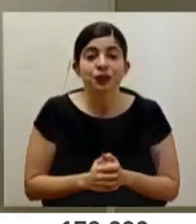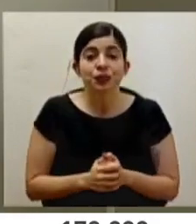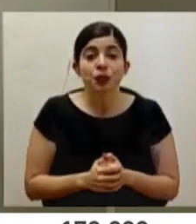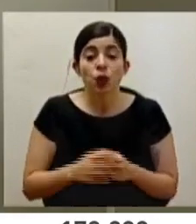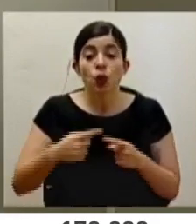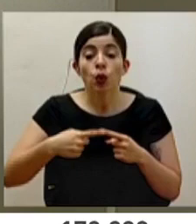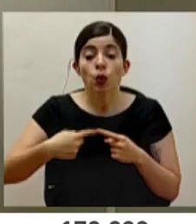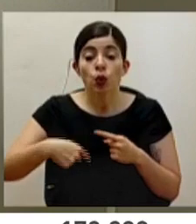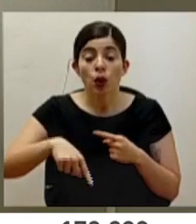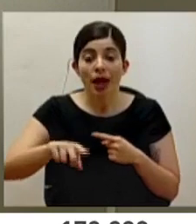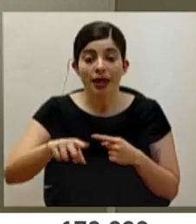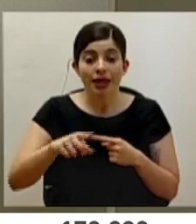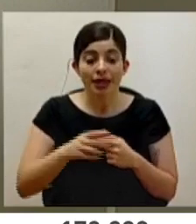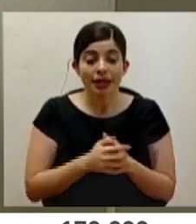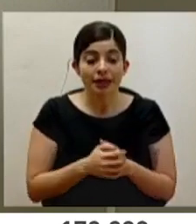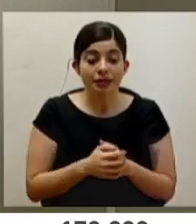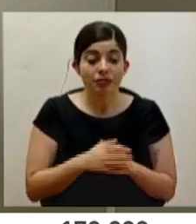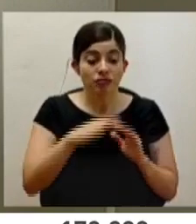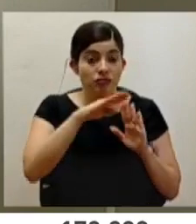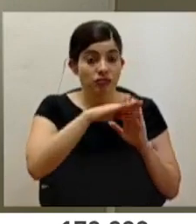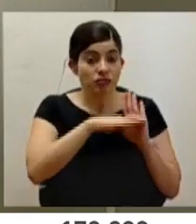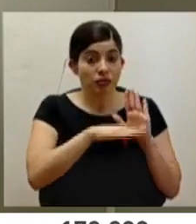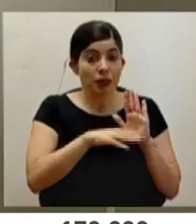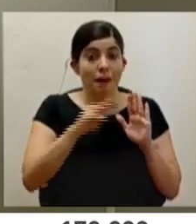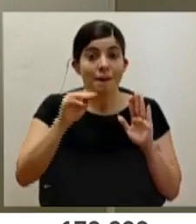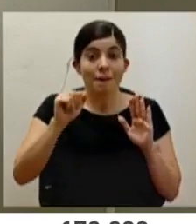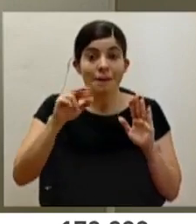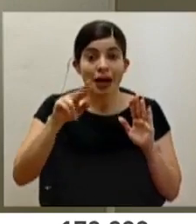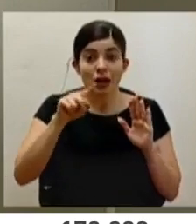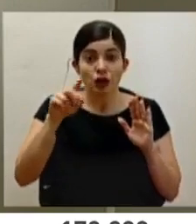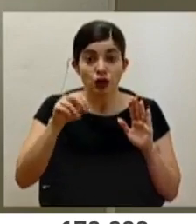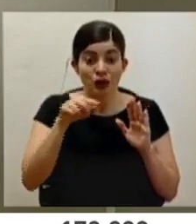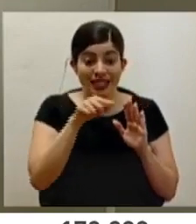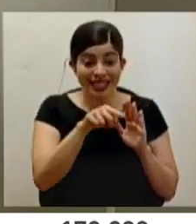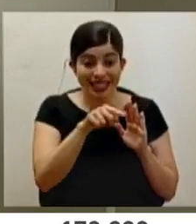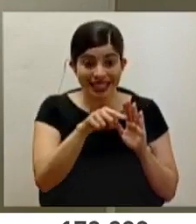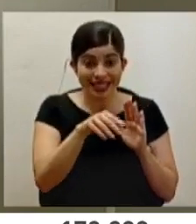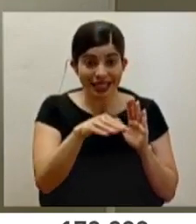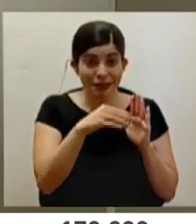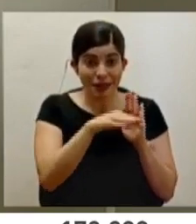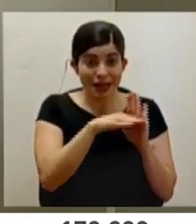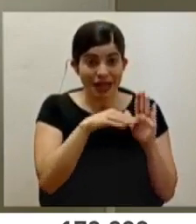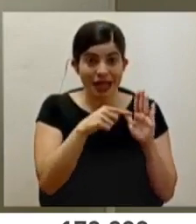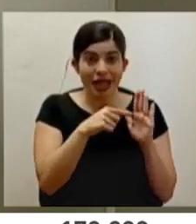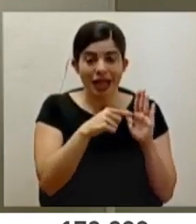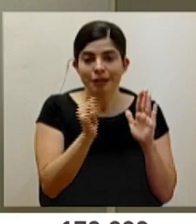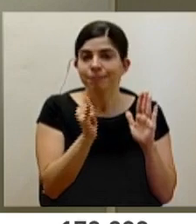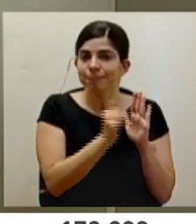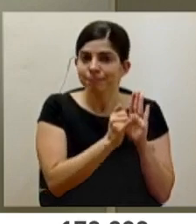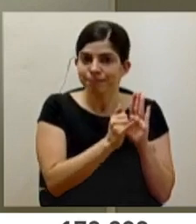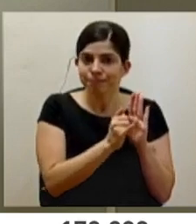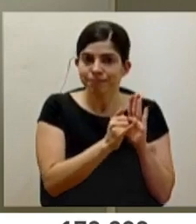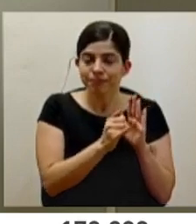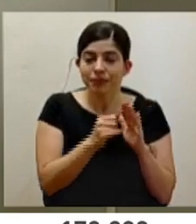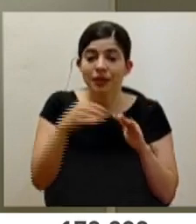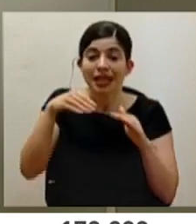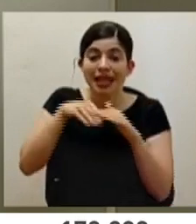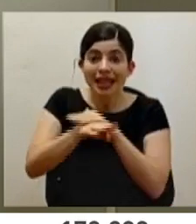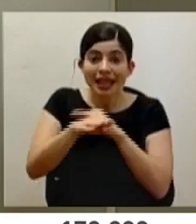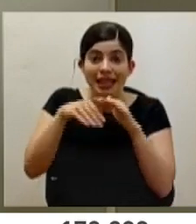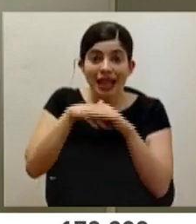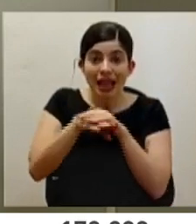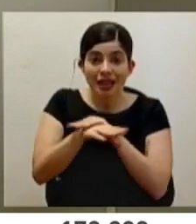Durante las medidas para el mes de marzo, esta medida se va a mantener. El ingreso